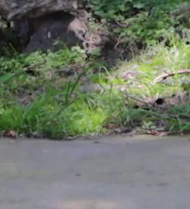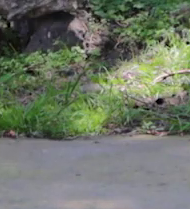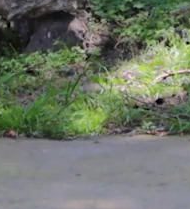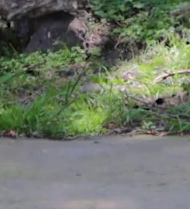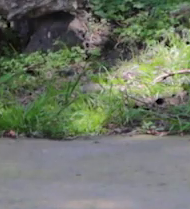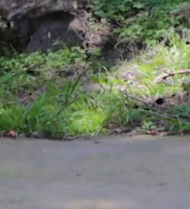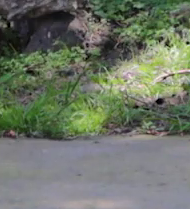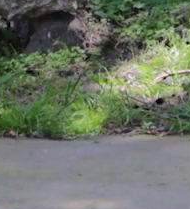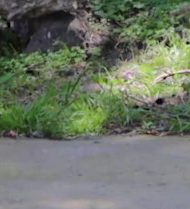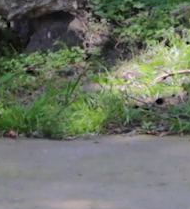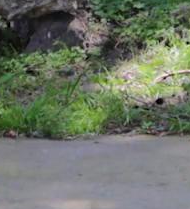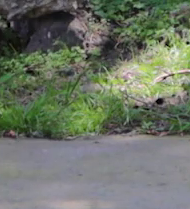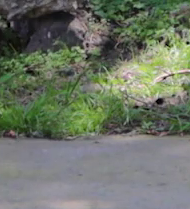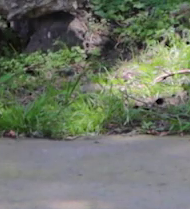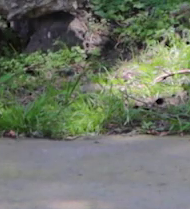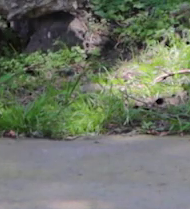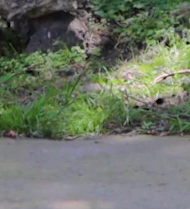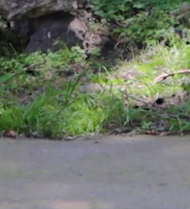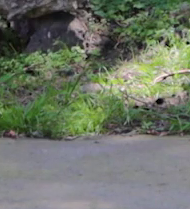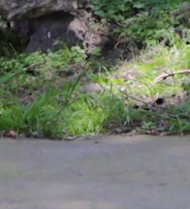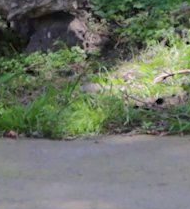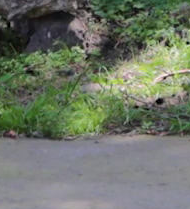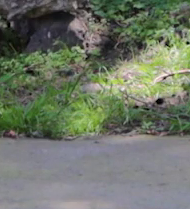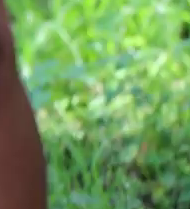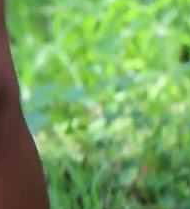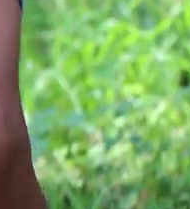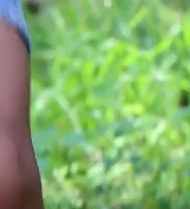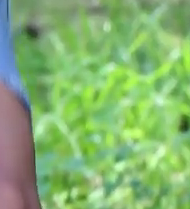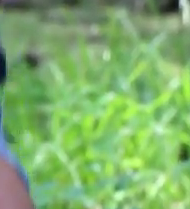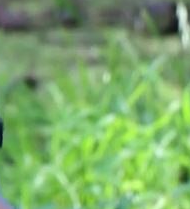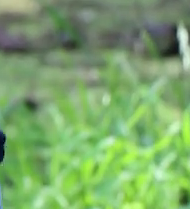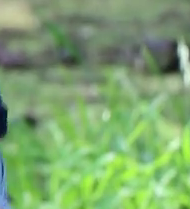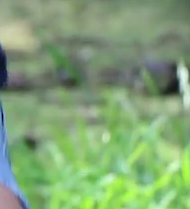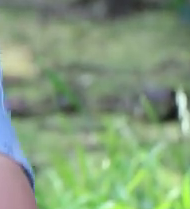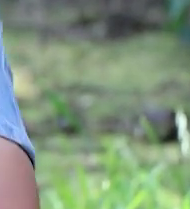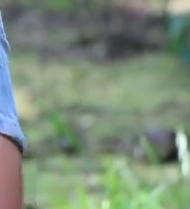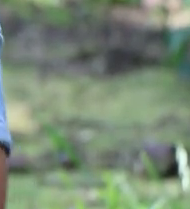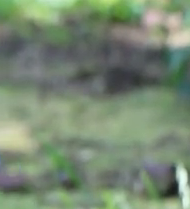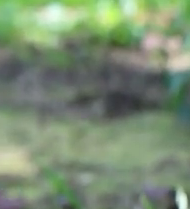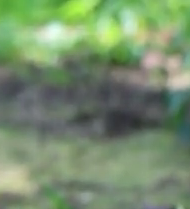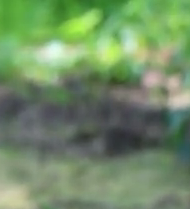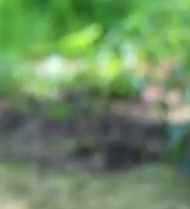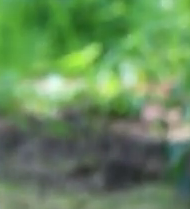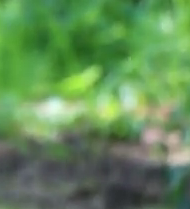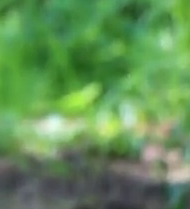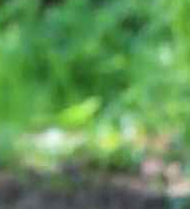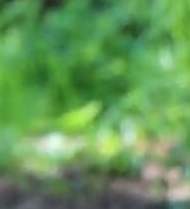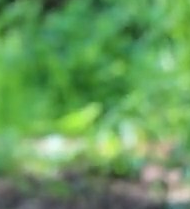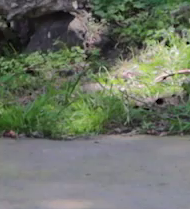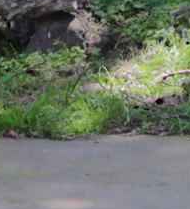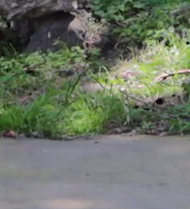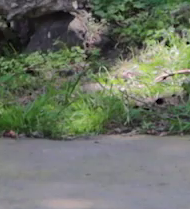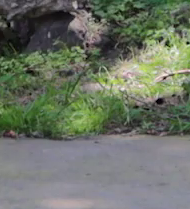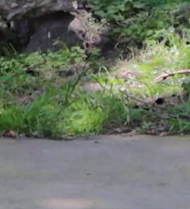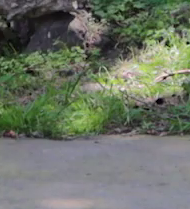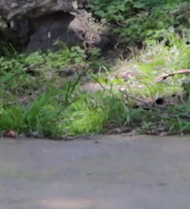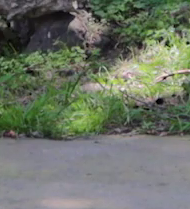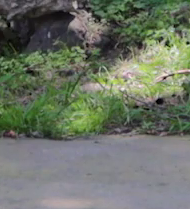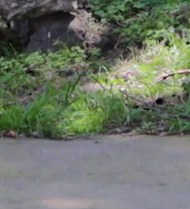más. Bien trabajado. Respira. Bien. Una más. Bien.